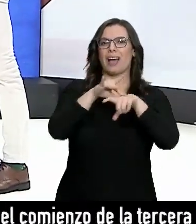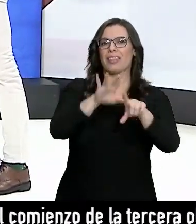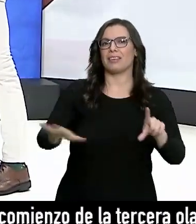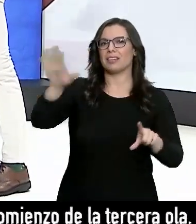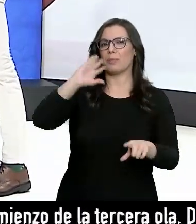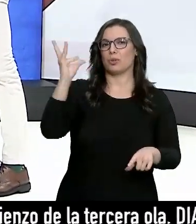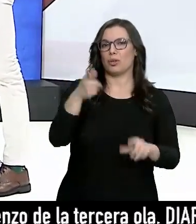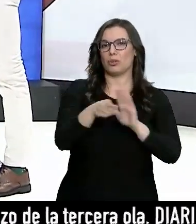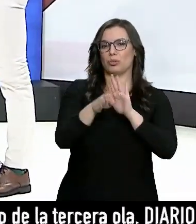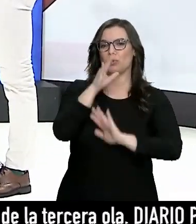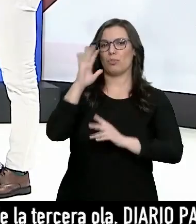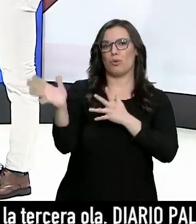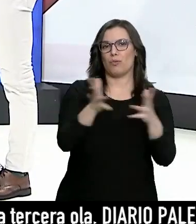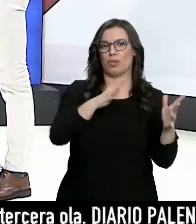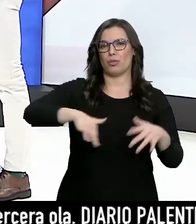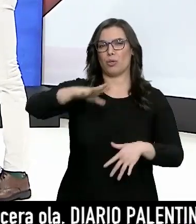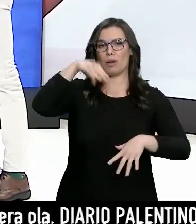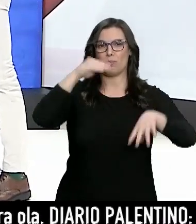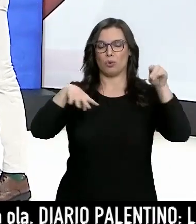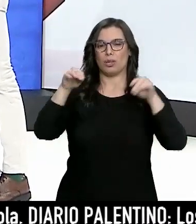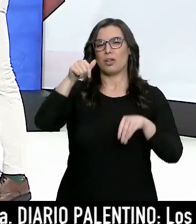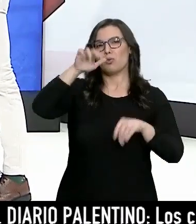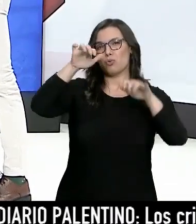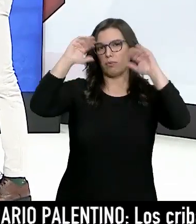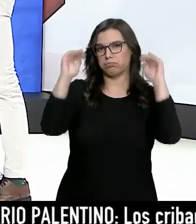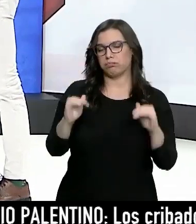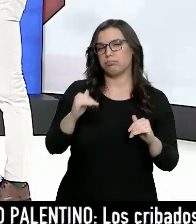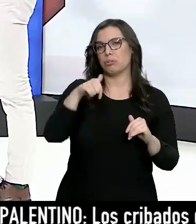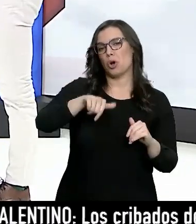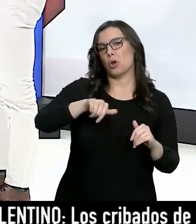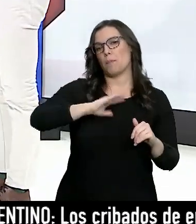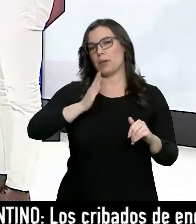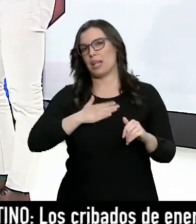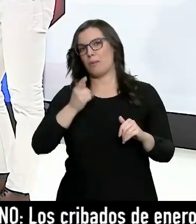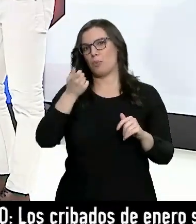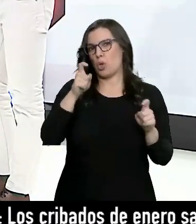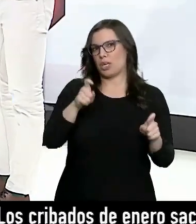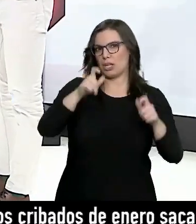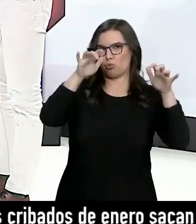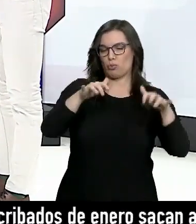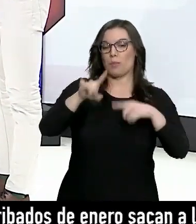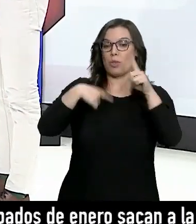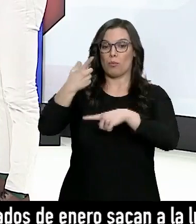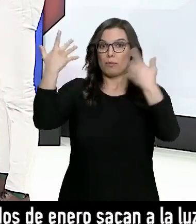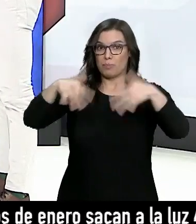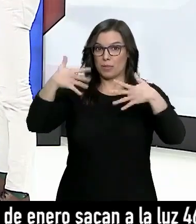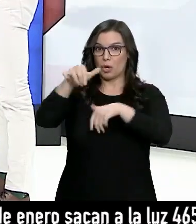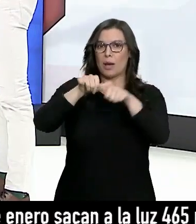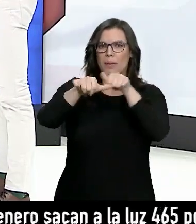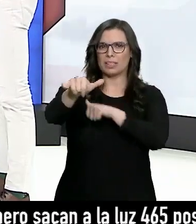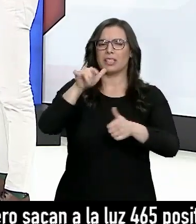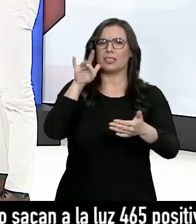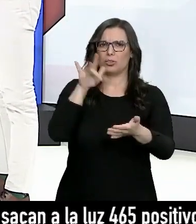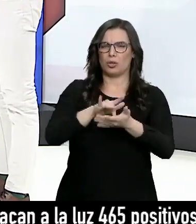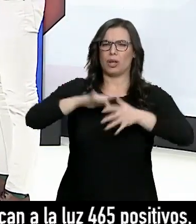viento en zonas de montaña. Las lluvias van un poquito a menos, todo hoy y mañana tendremos un poquito de tregua, pero a partir del miércoles, sobre todo, va a ser una segunda